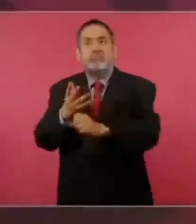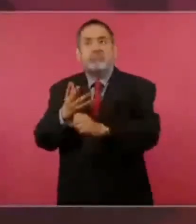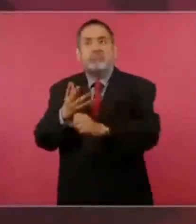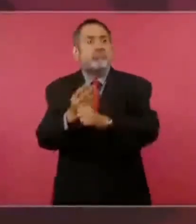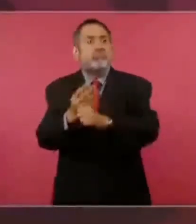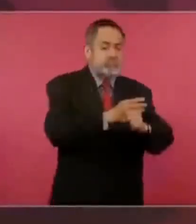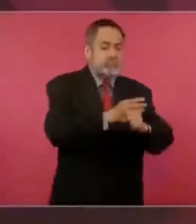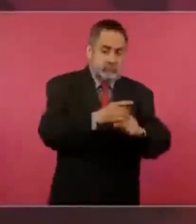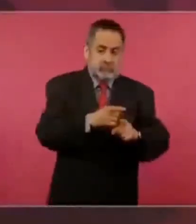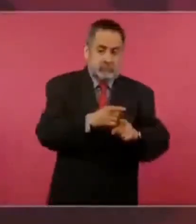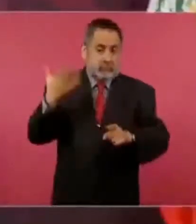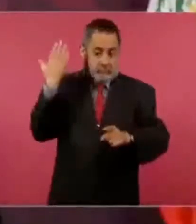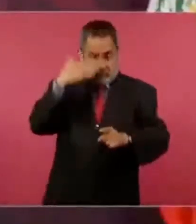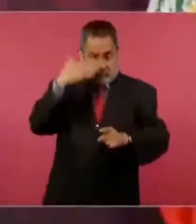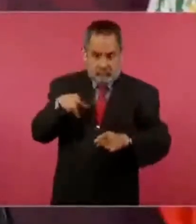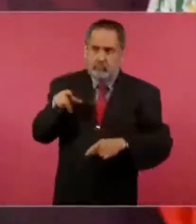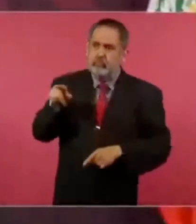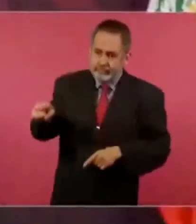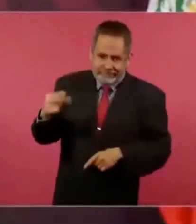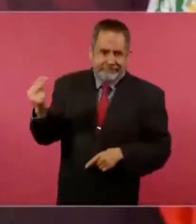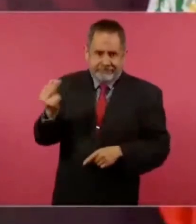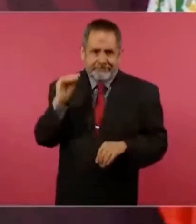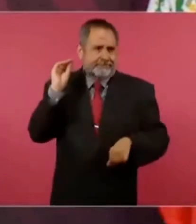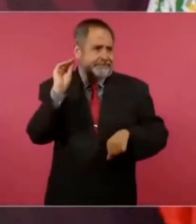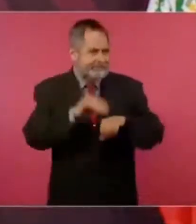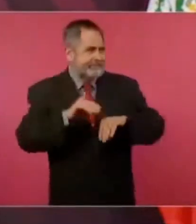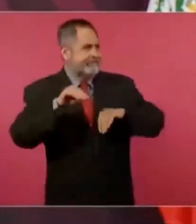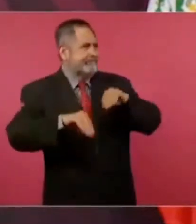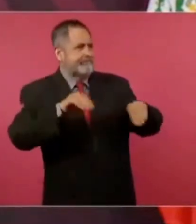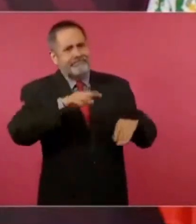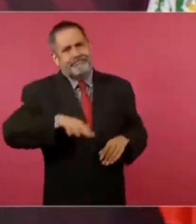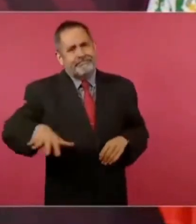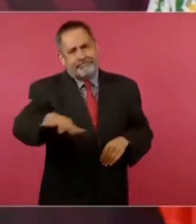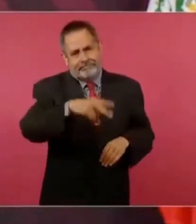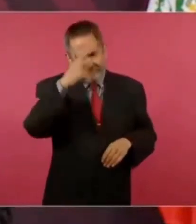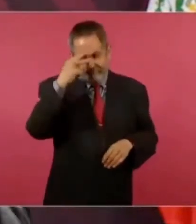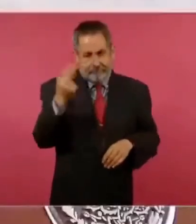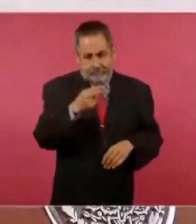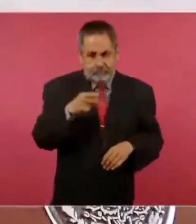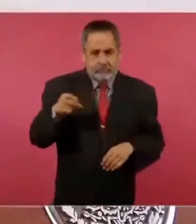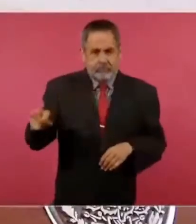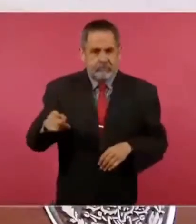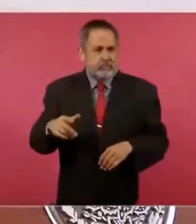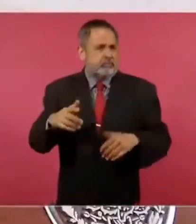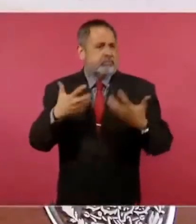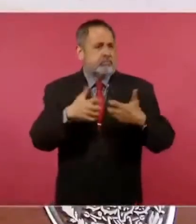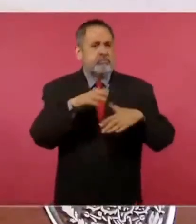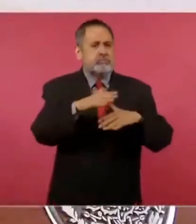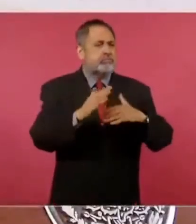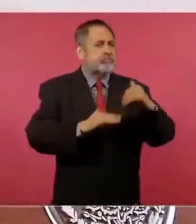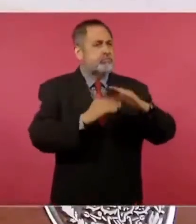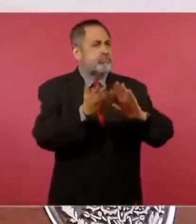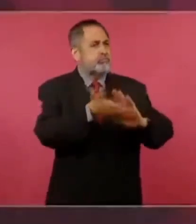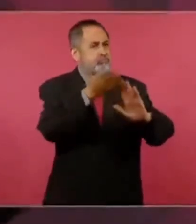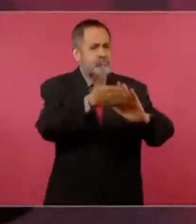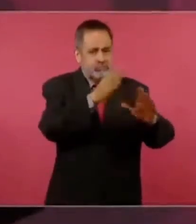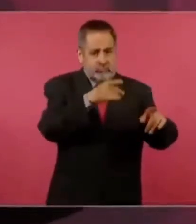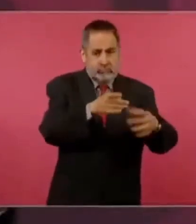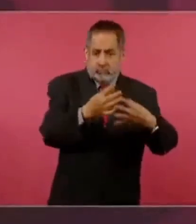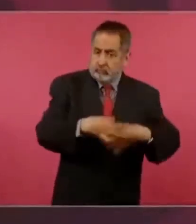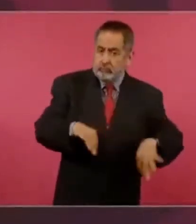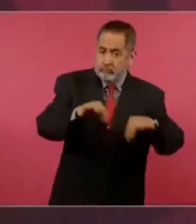requiere de mucha infraestructura y la industria de la construcción es muy